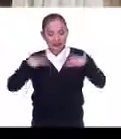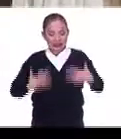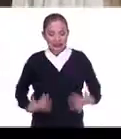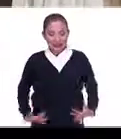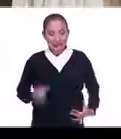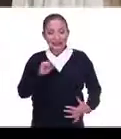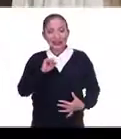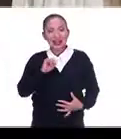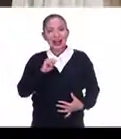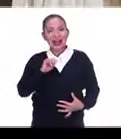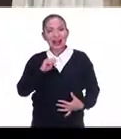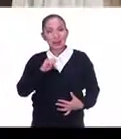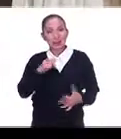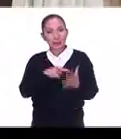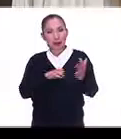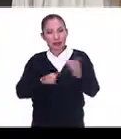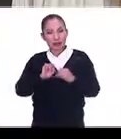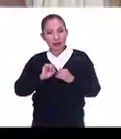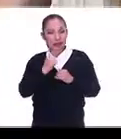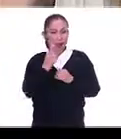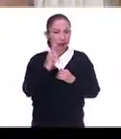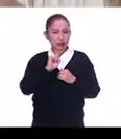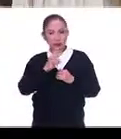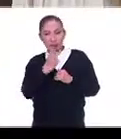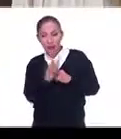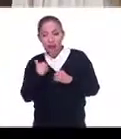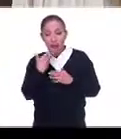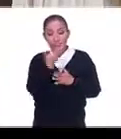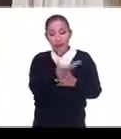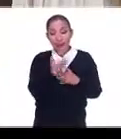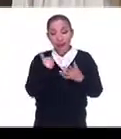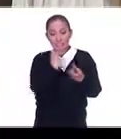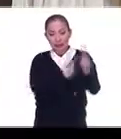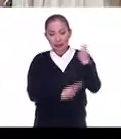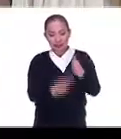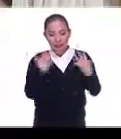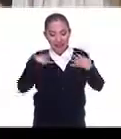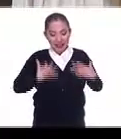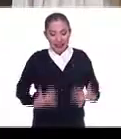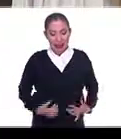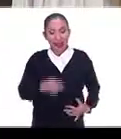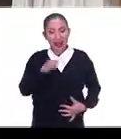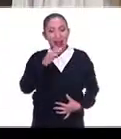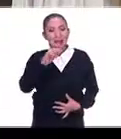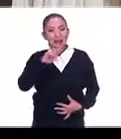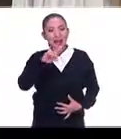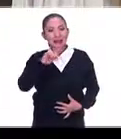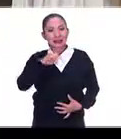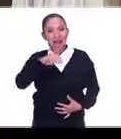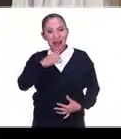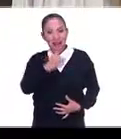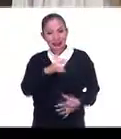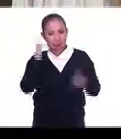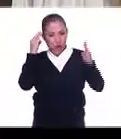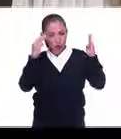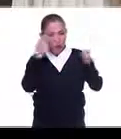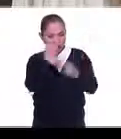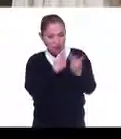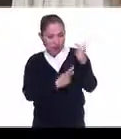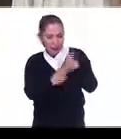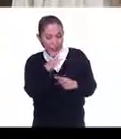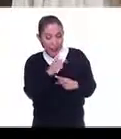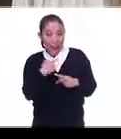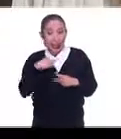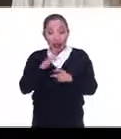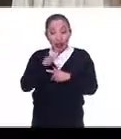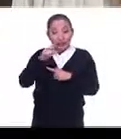61, 62, y le pide zarapes prestados a don Franz Mayer. Y hay una